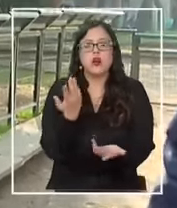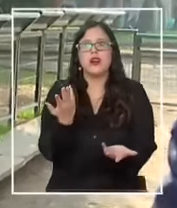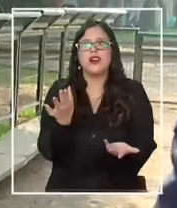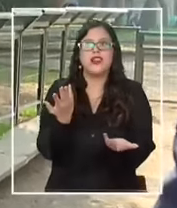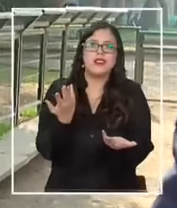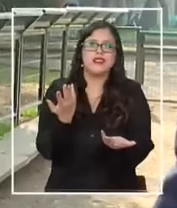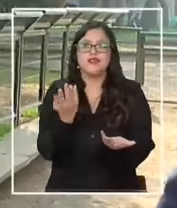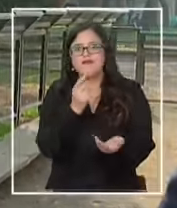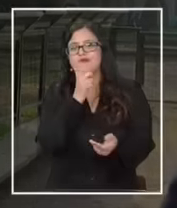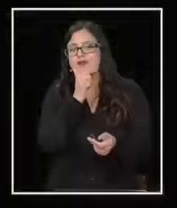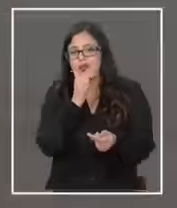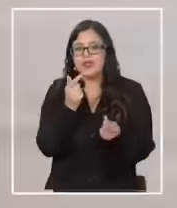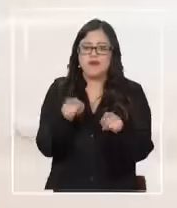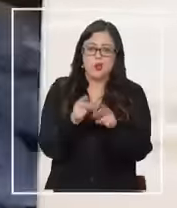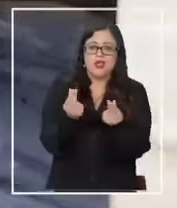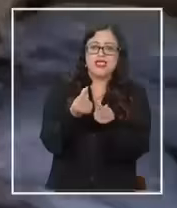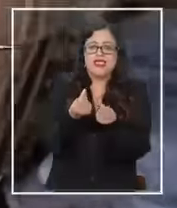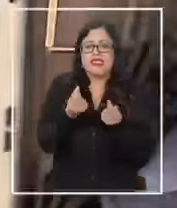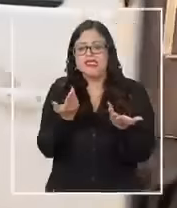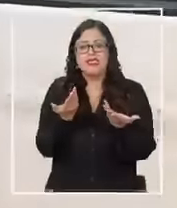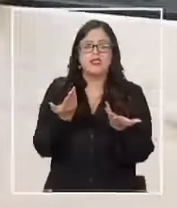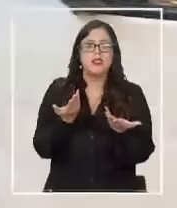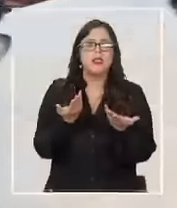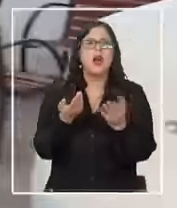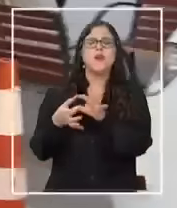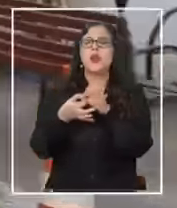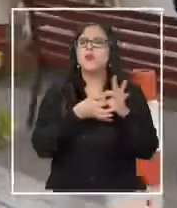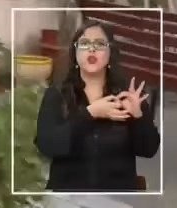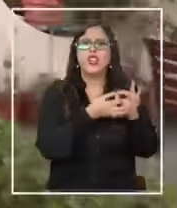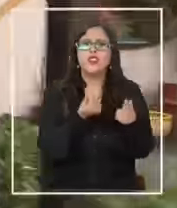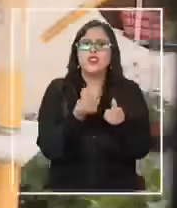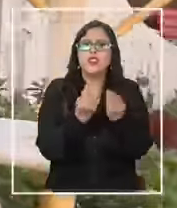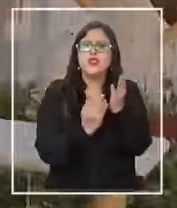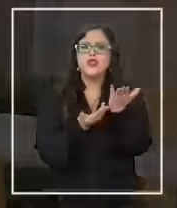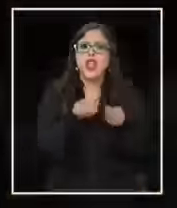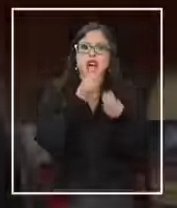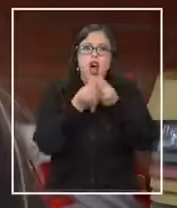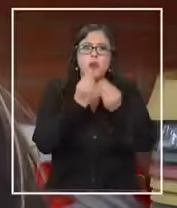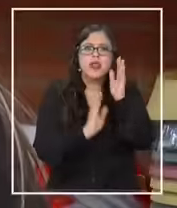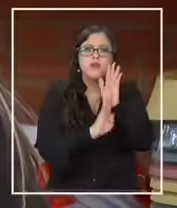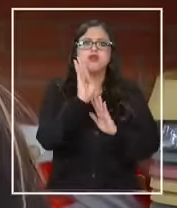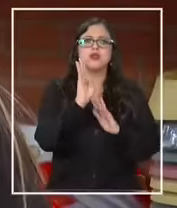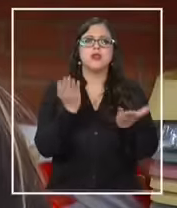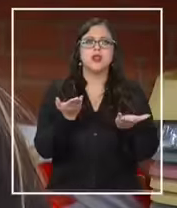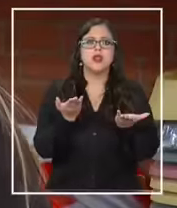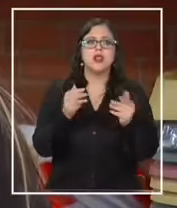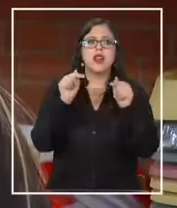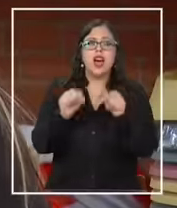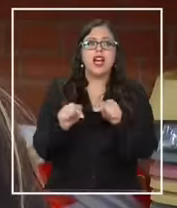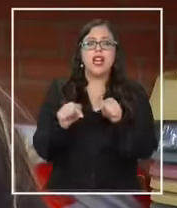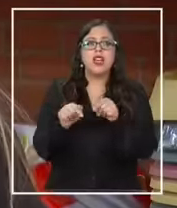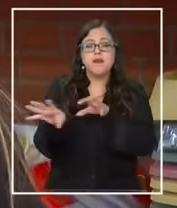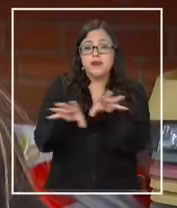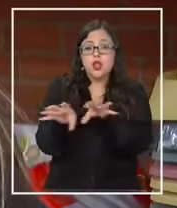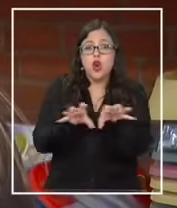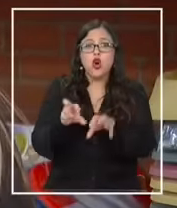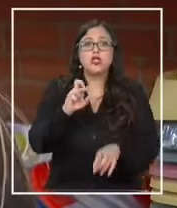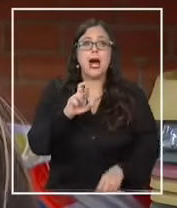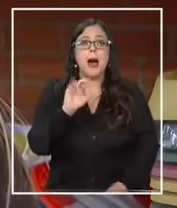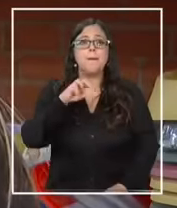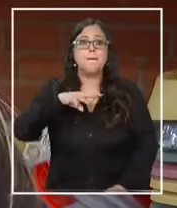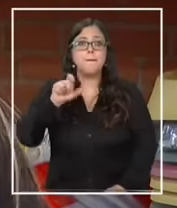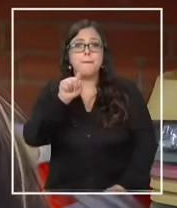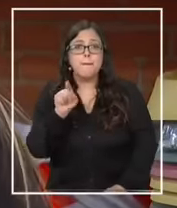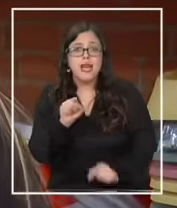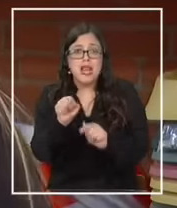presupuesto un poco a apretado pero ¿cuáles son las razones de esta alza de precios? pasa que suben las materias primas entonces todo eso eleva los